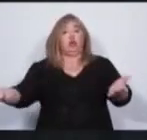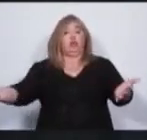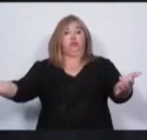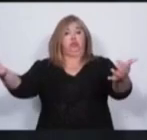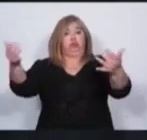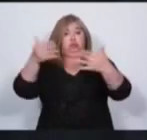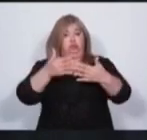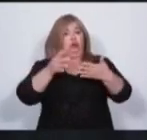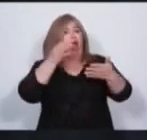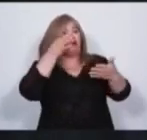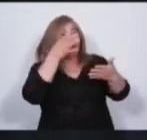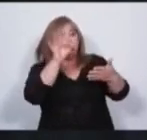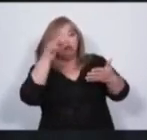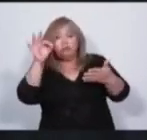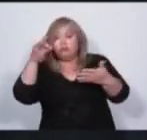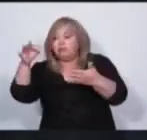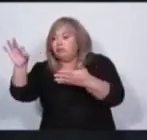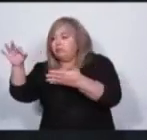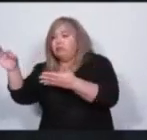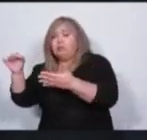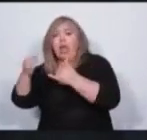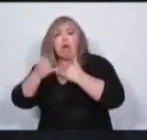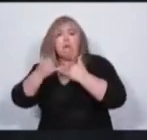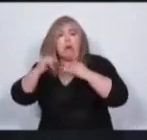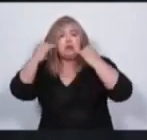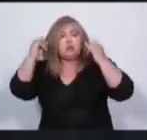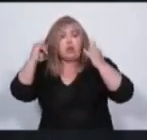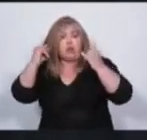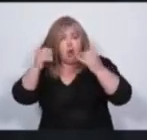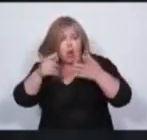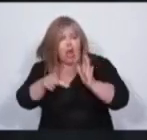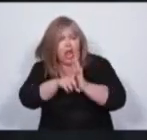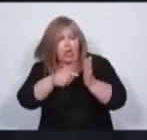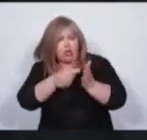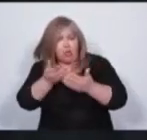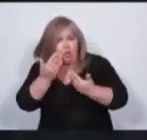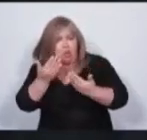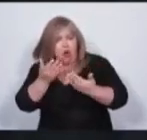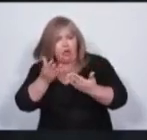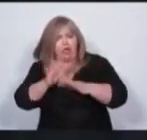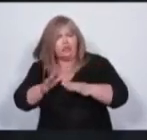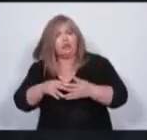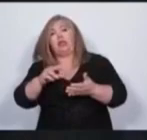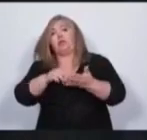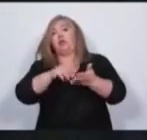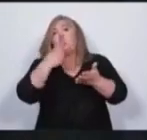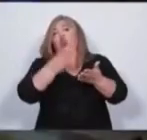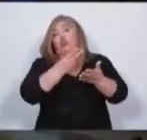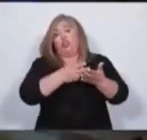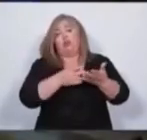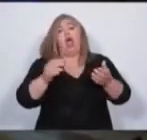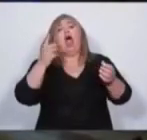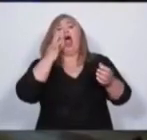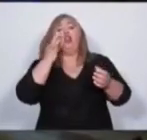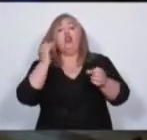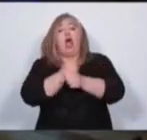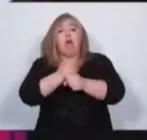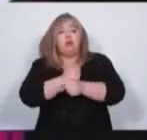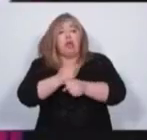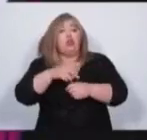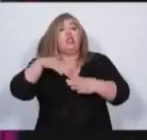legislatura. Donde podamos ver el presupuesto, si es viable o no, para que no sea letra muerta esa ley que se aprueba. Gracias.